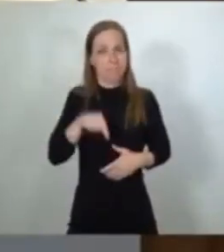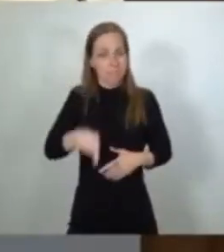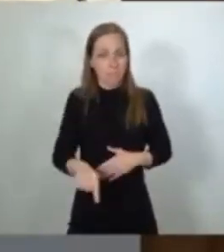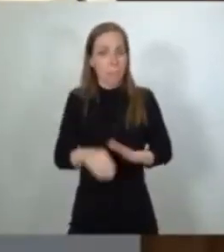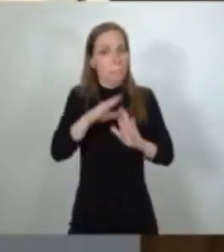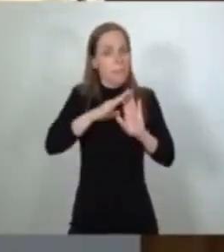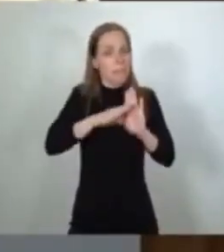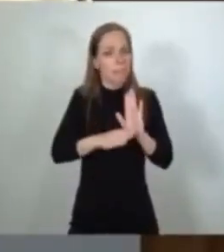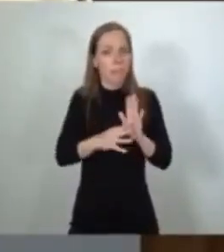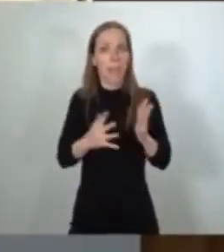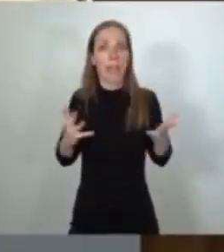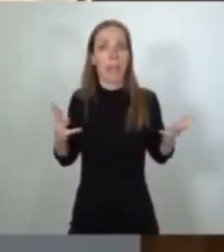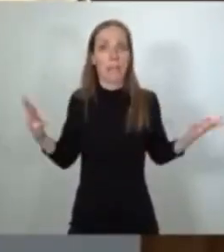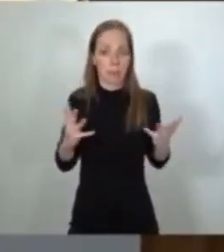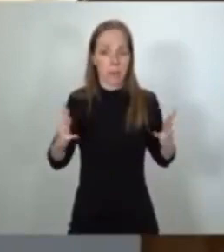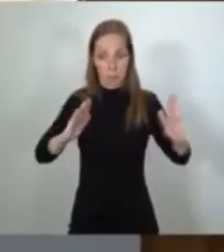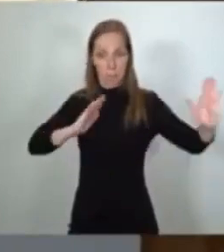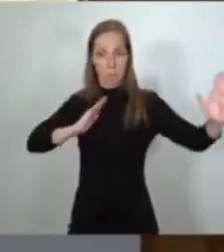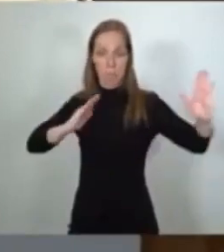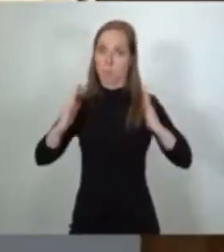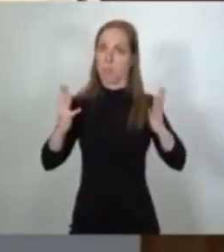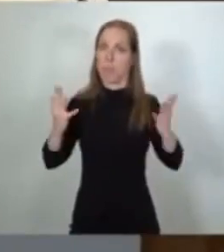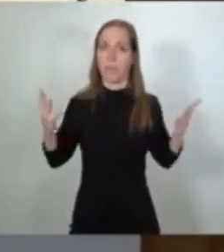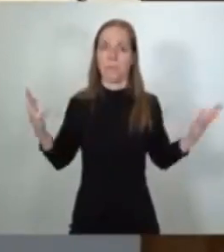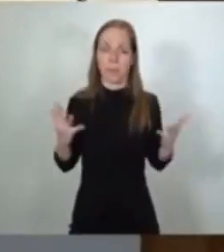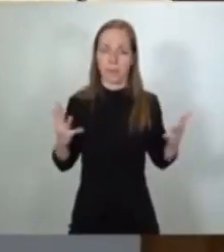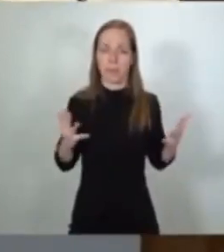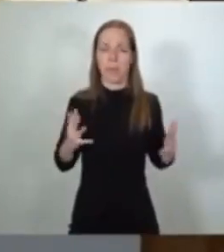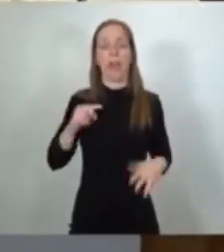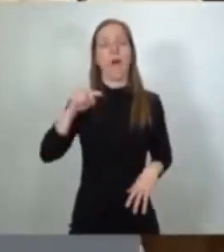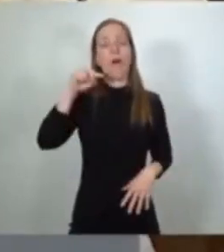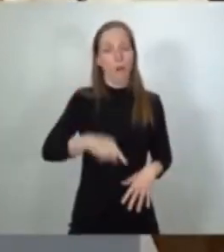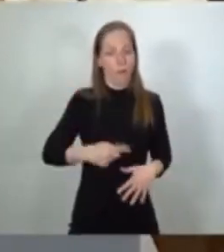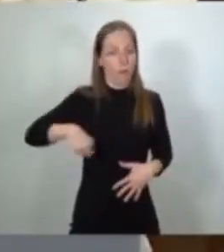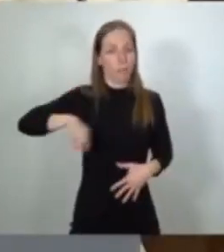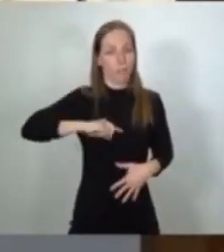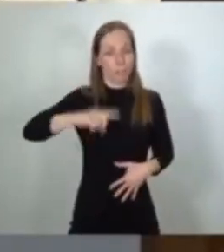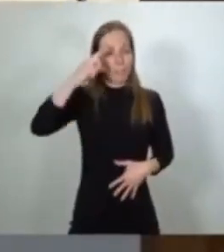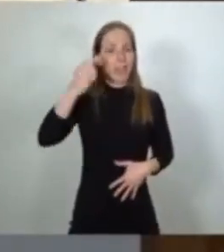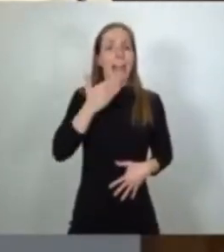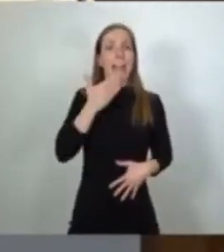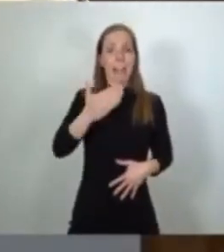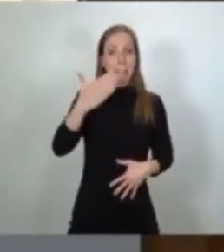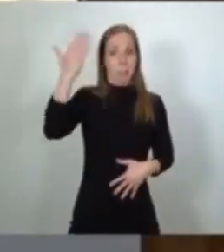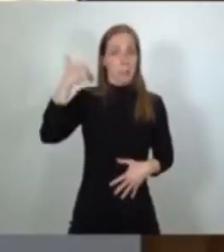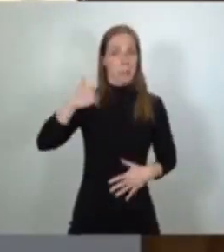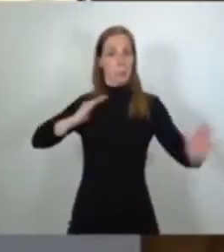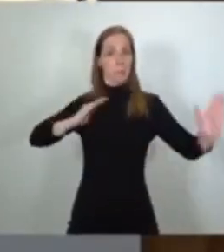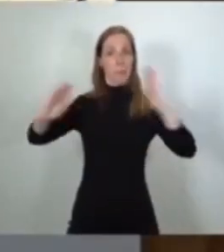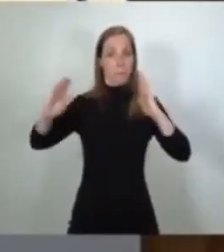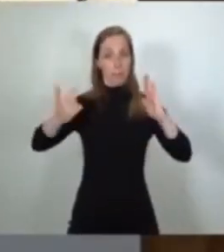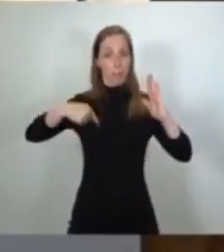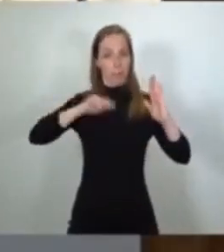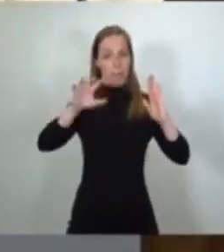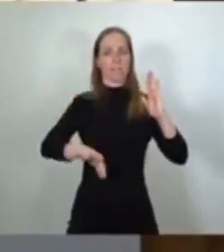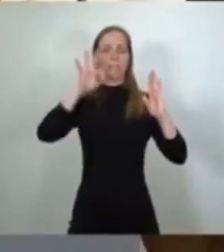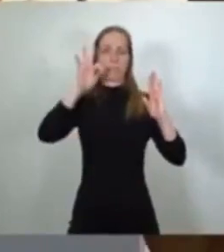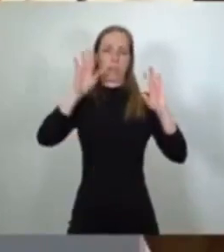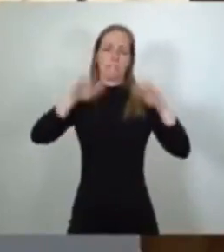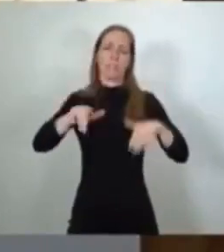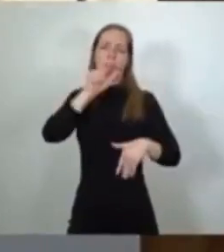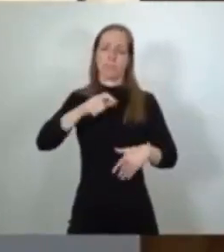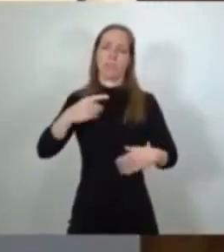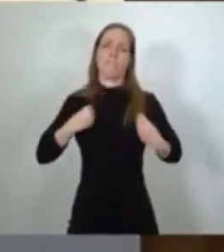emergencia en un contexto de emergencia que hoy sabemos salvó miles de vidas. También, esa misma